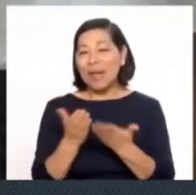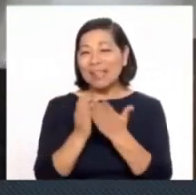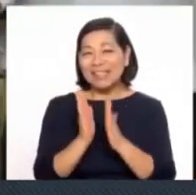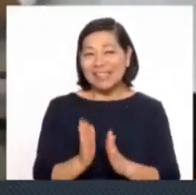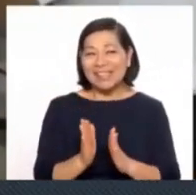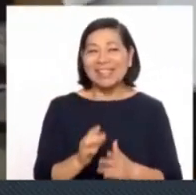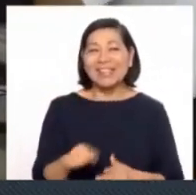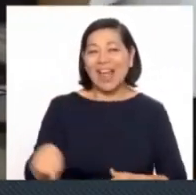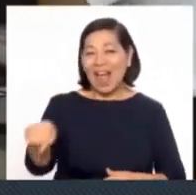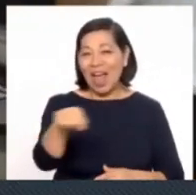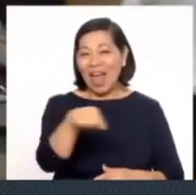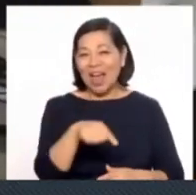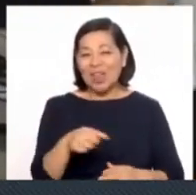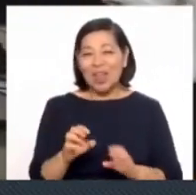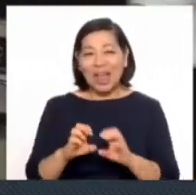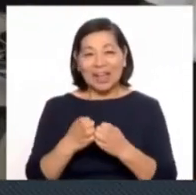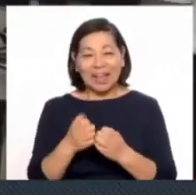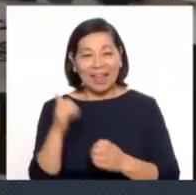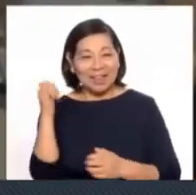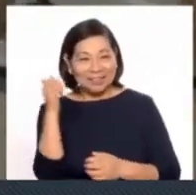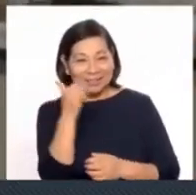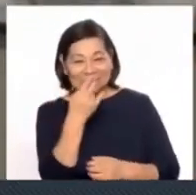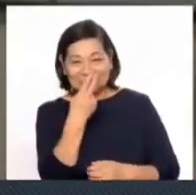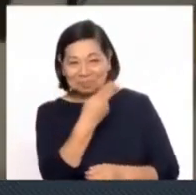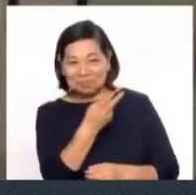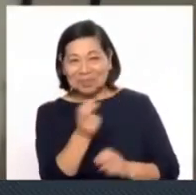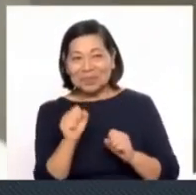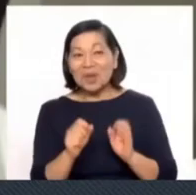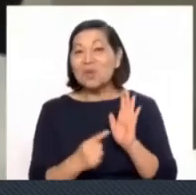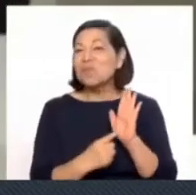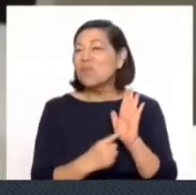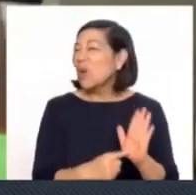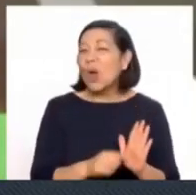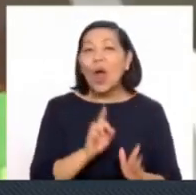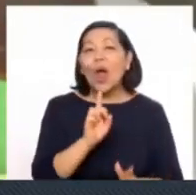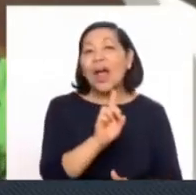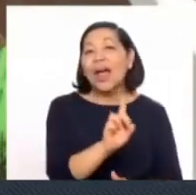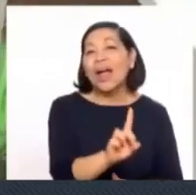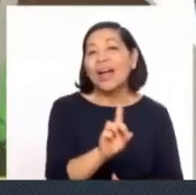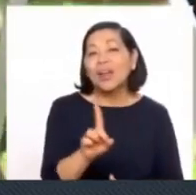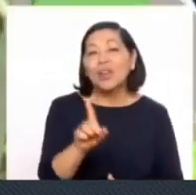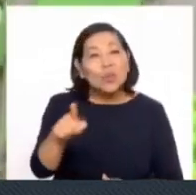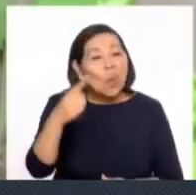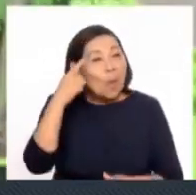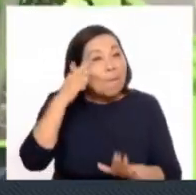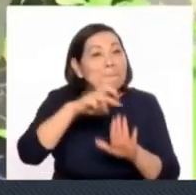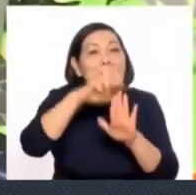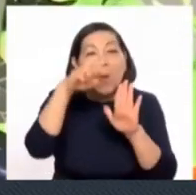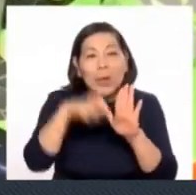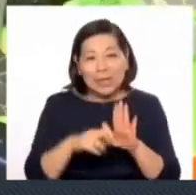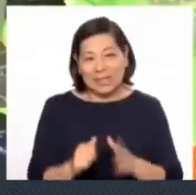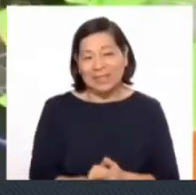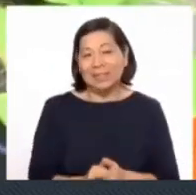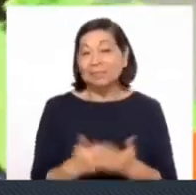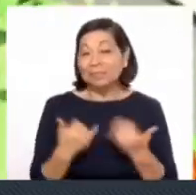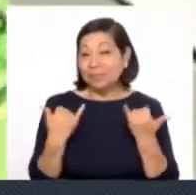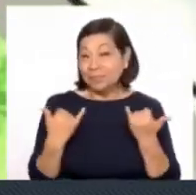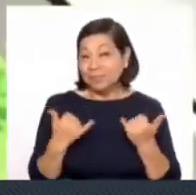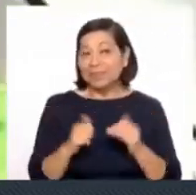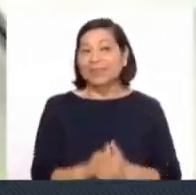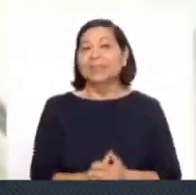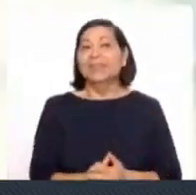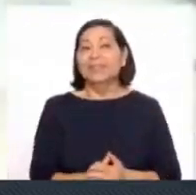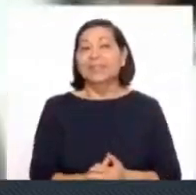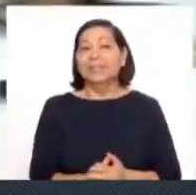bienvenida a todo nuestro equipo de TV Perú para poder mostrarnos cada proyecto. Bien, en estos momentos